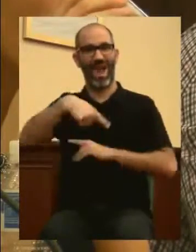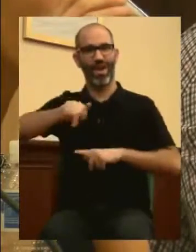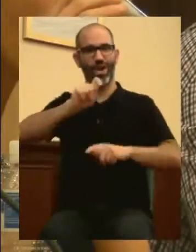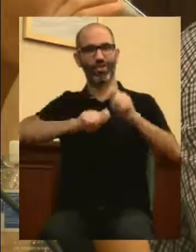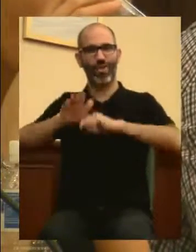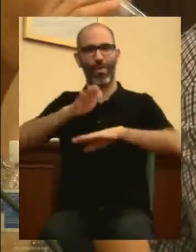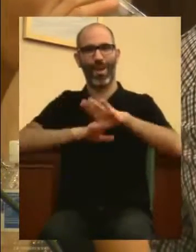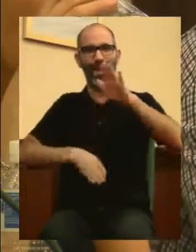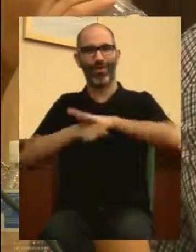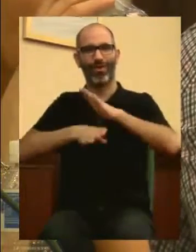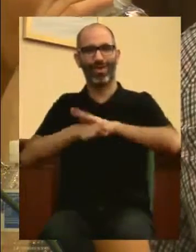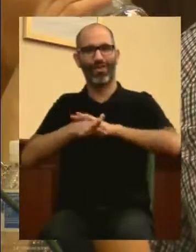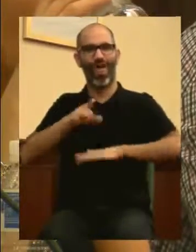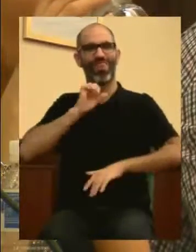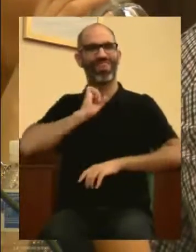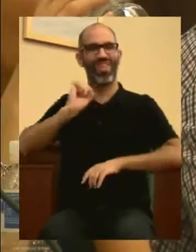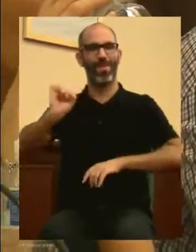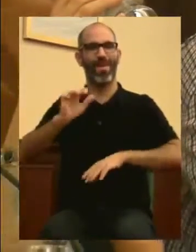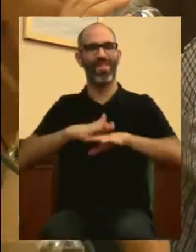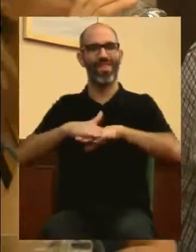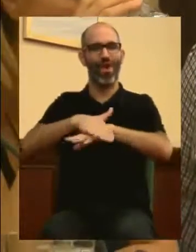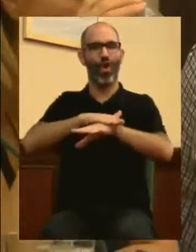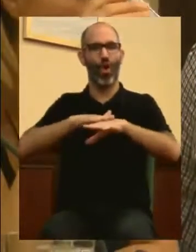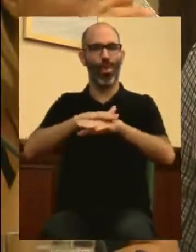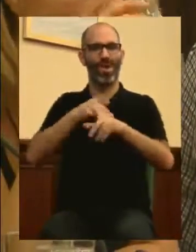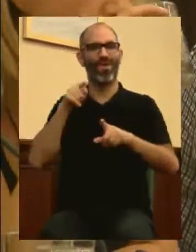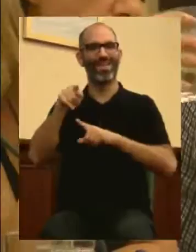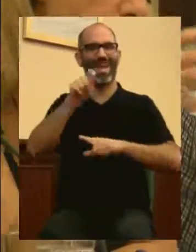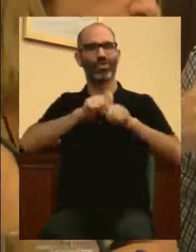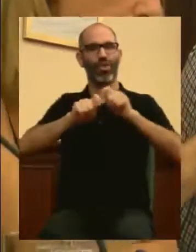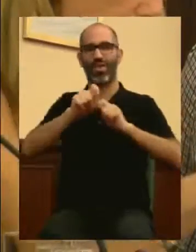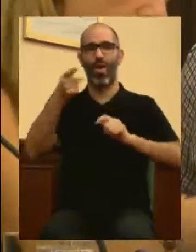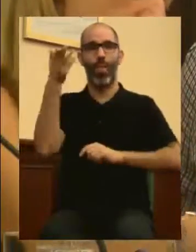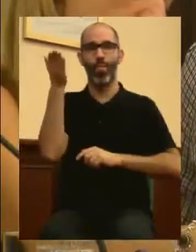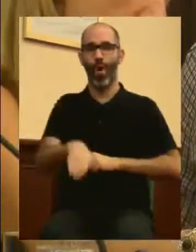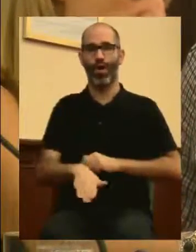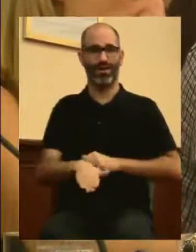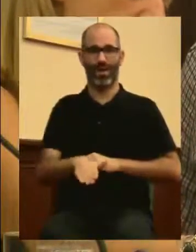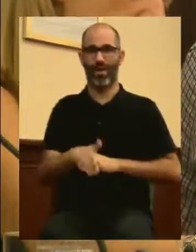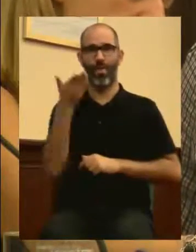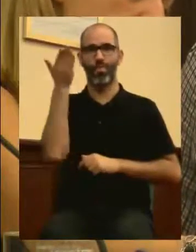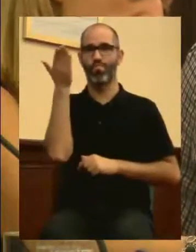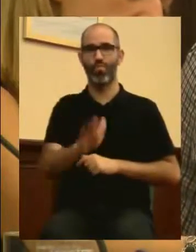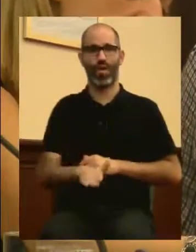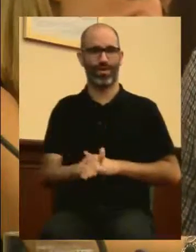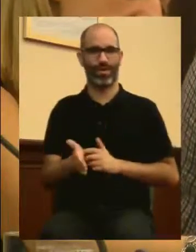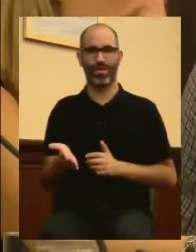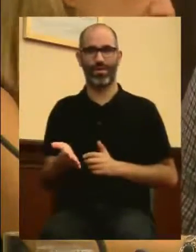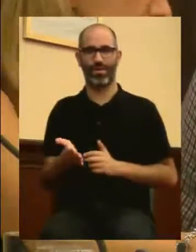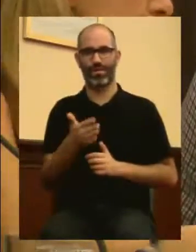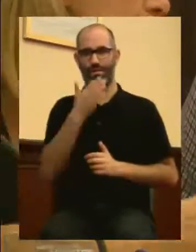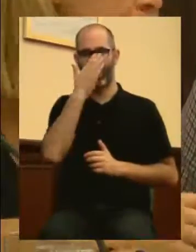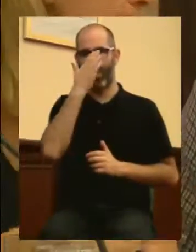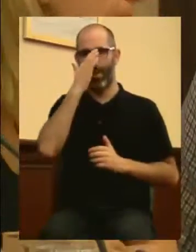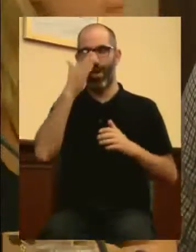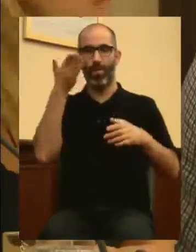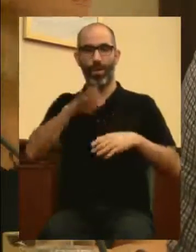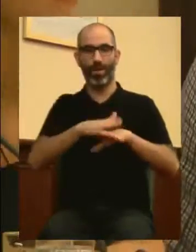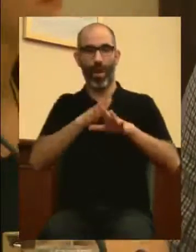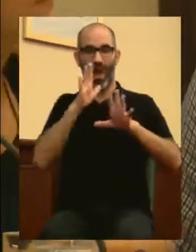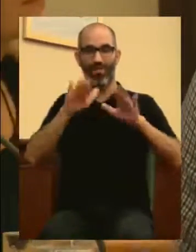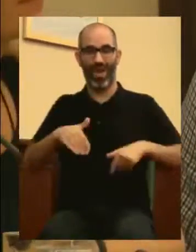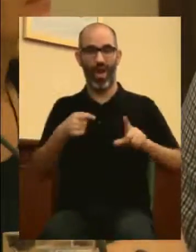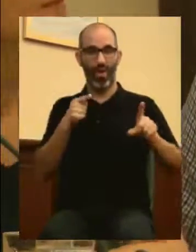depende de un gobierno, esa asociación está muerta. Está muerta en la finalidad